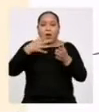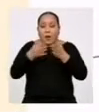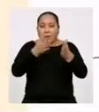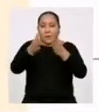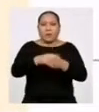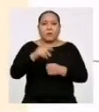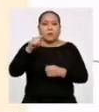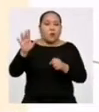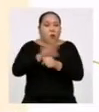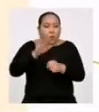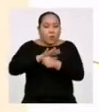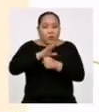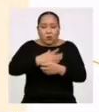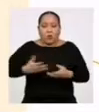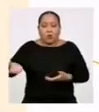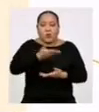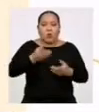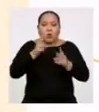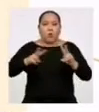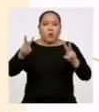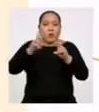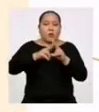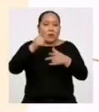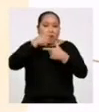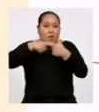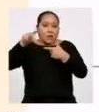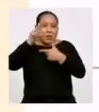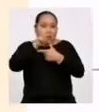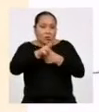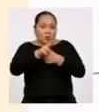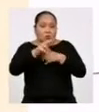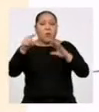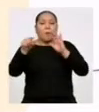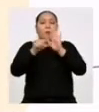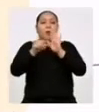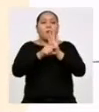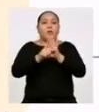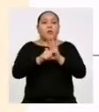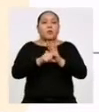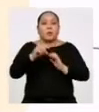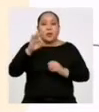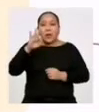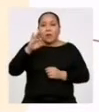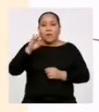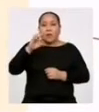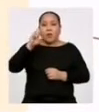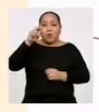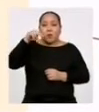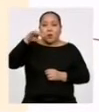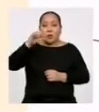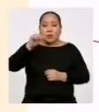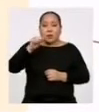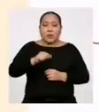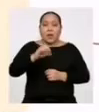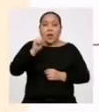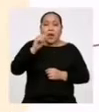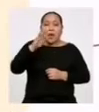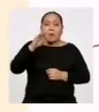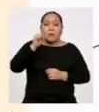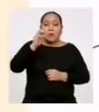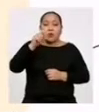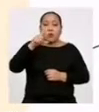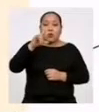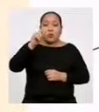El total de nuestros valores entre 2 Menos la frecuencia absoluta anterior a la mediana Sobre la frecuencia